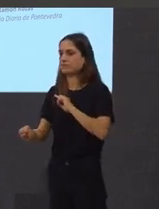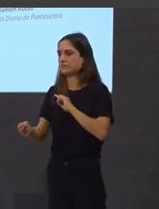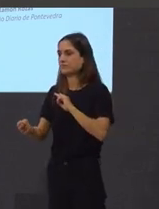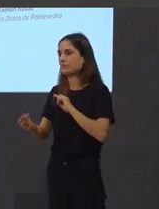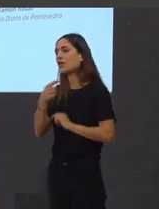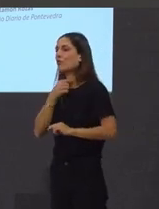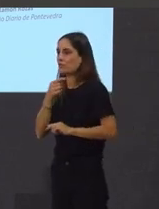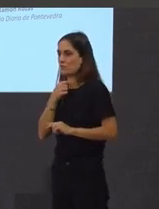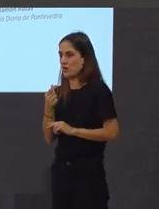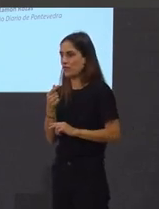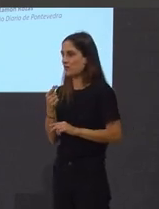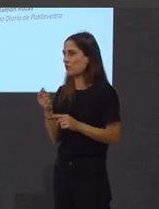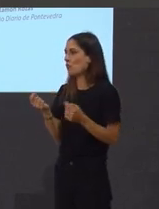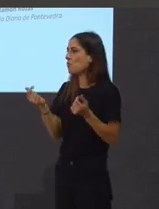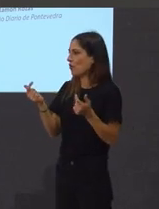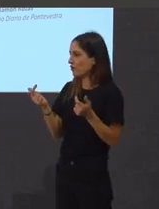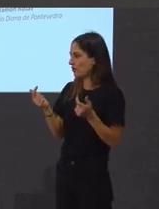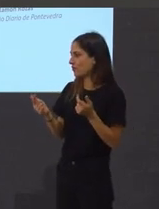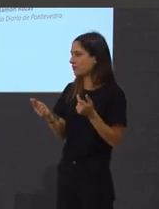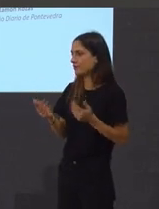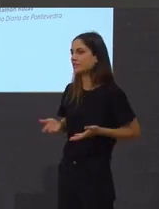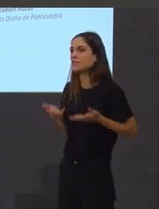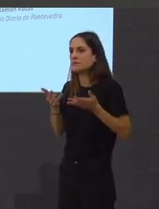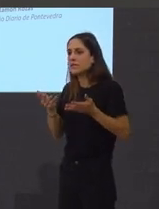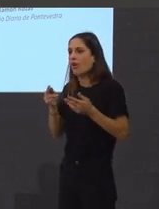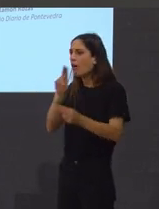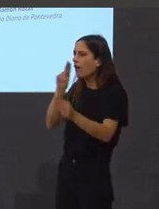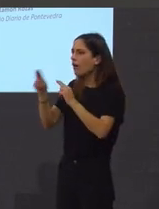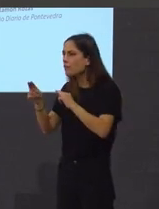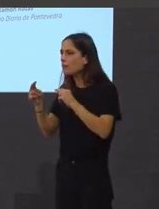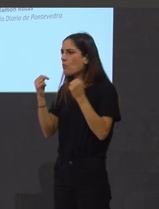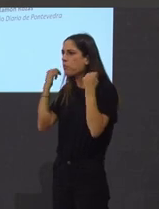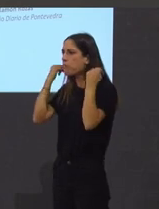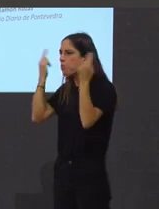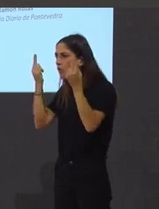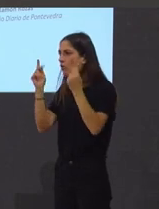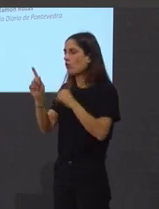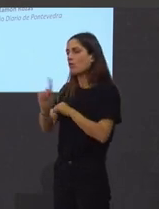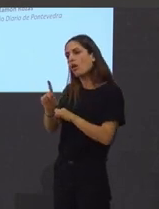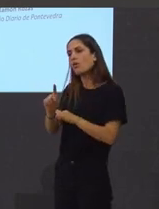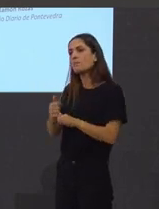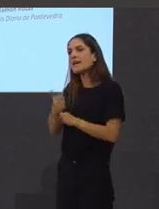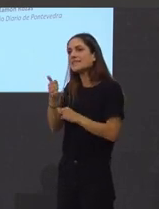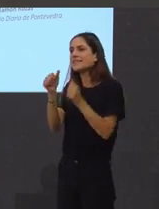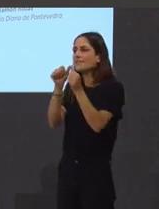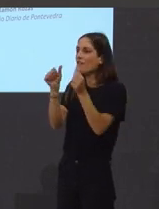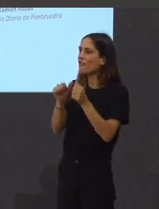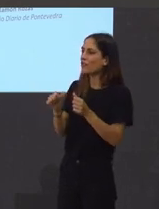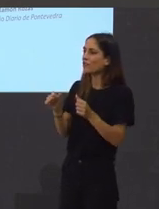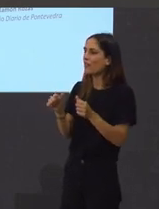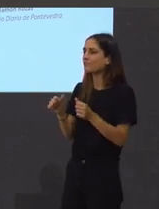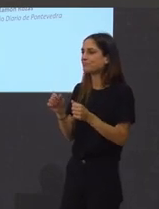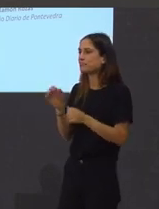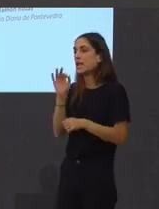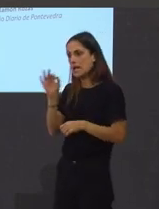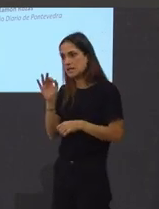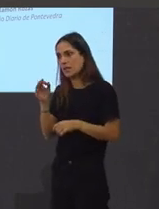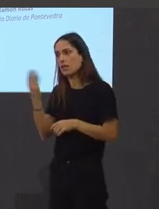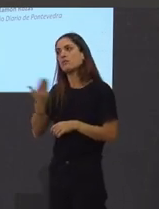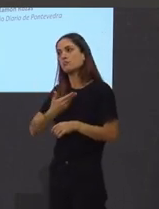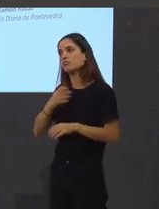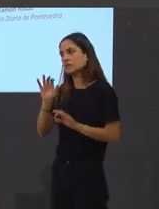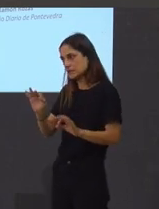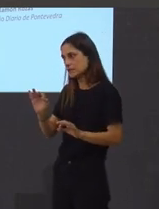reivindicarnos non des da ofensa pola doma e castración sino que é certa é real e somos